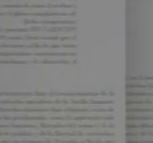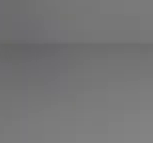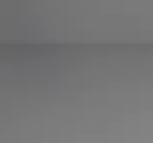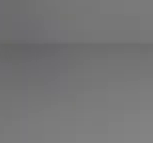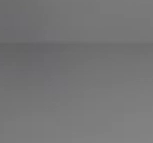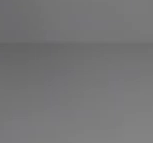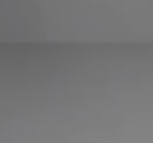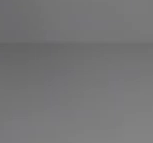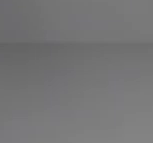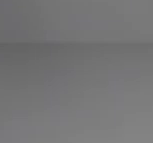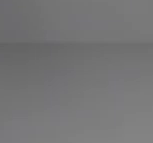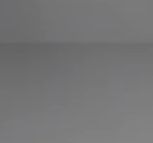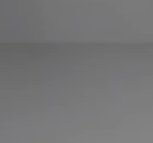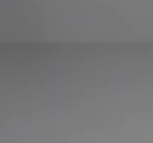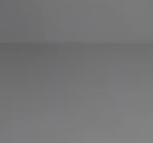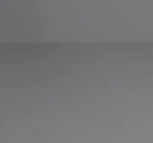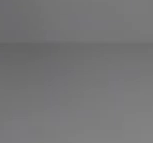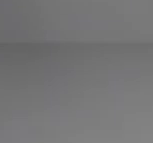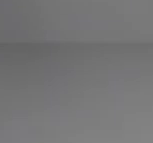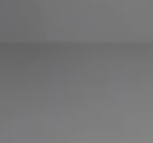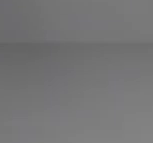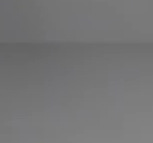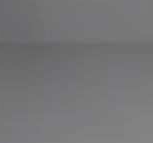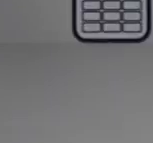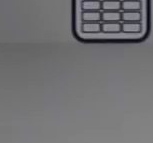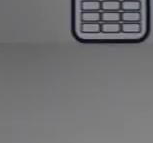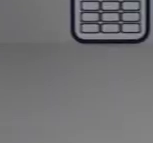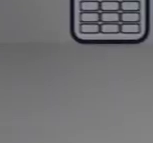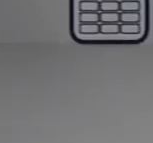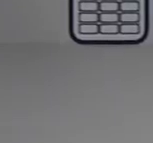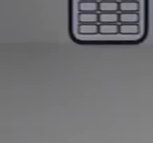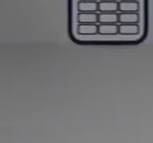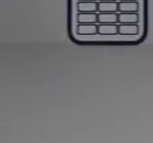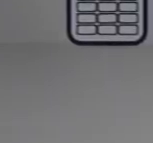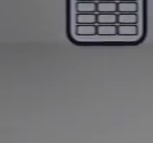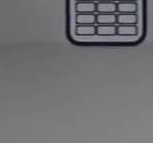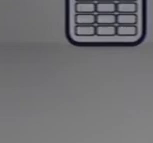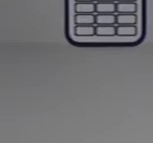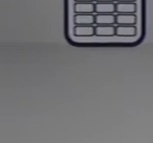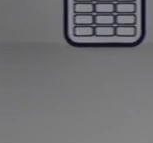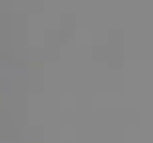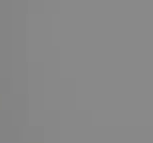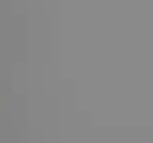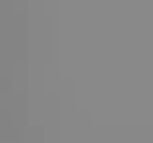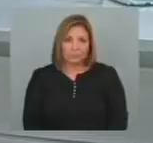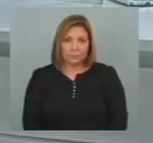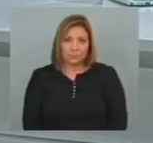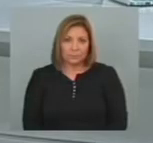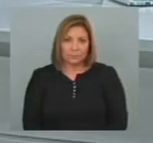Este programa programa es presentado Por Antel Usá giros de bits Que te permite enviar Y recibir dinero Estés donde estés